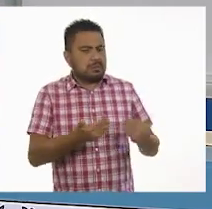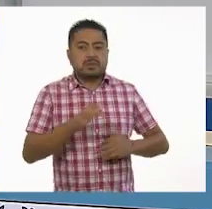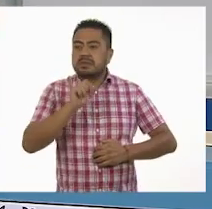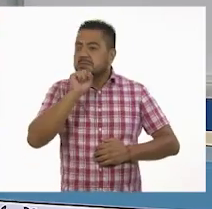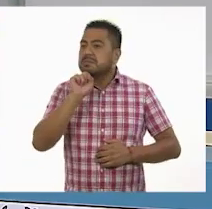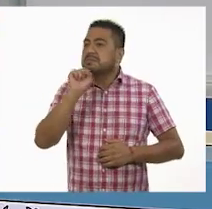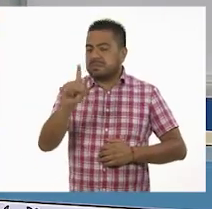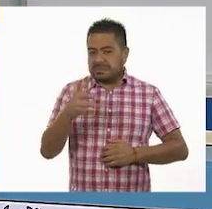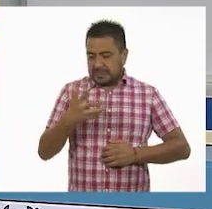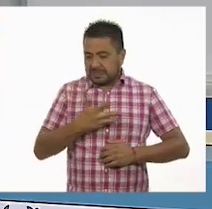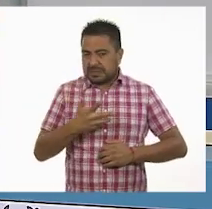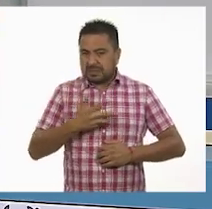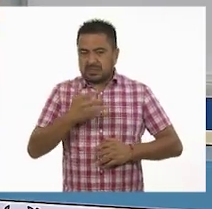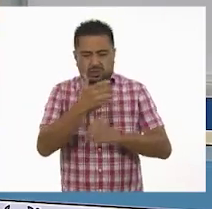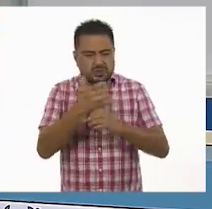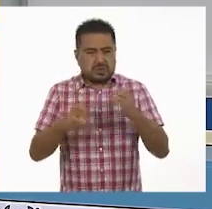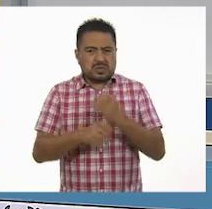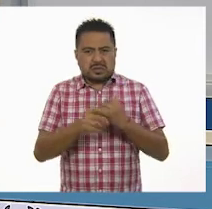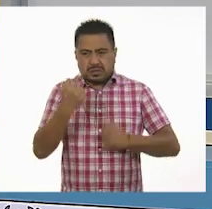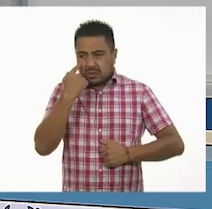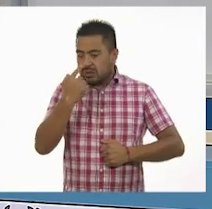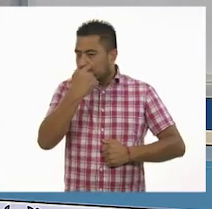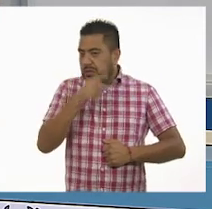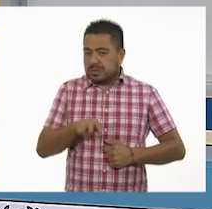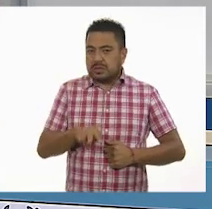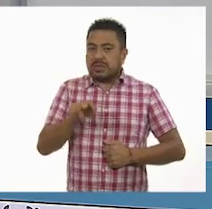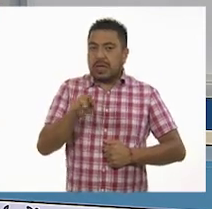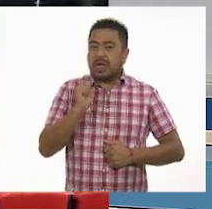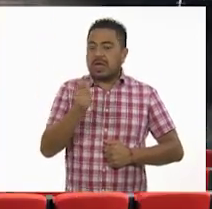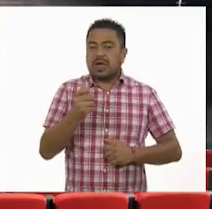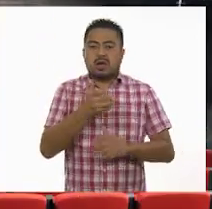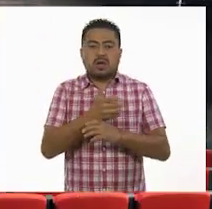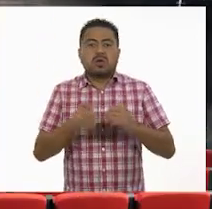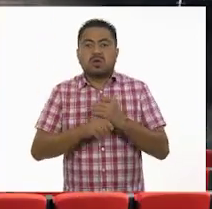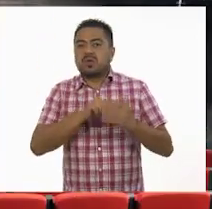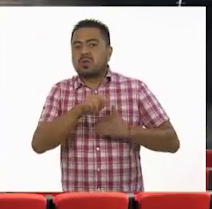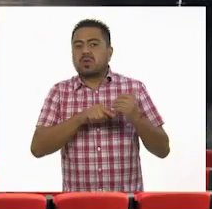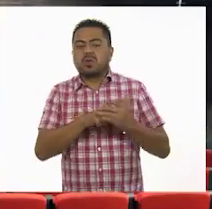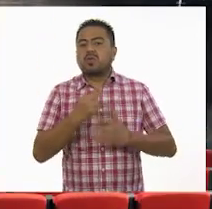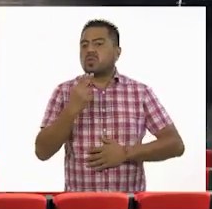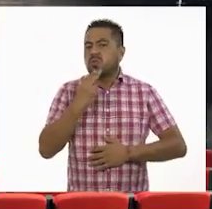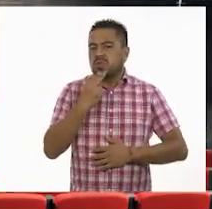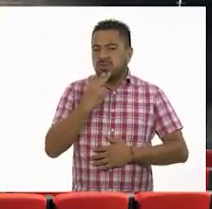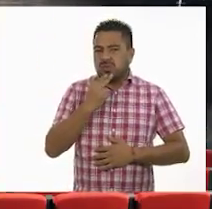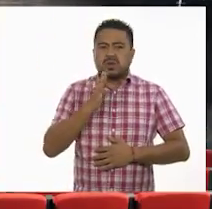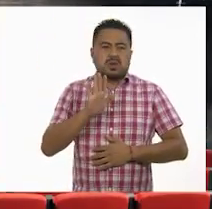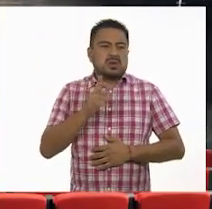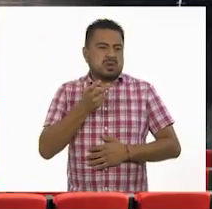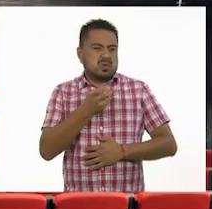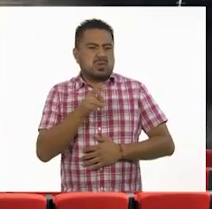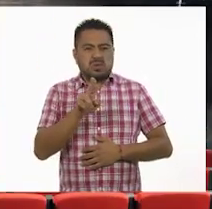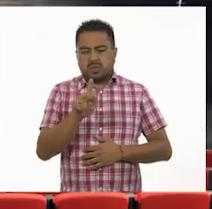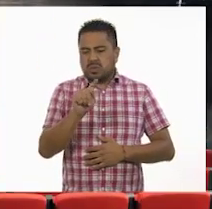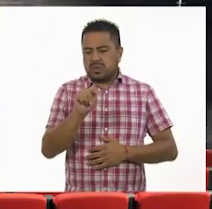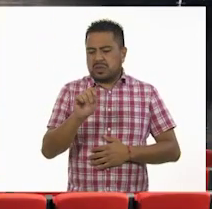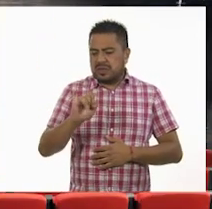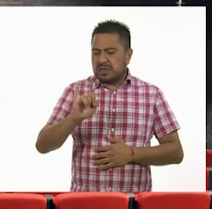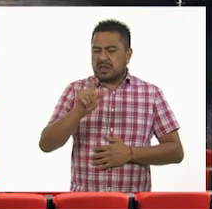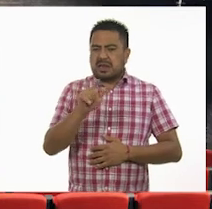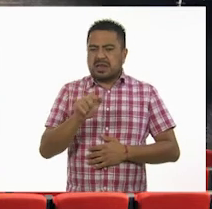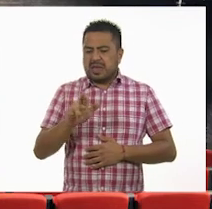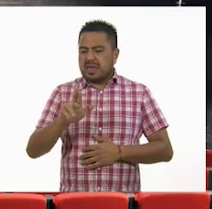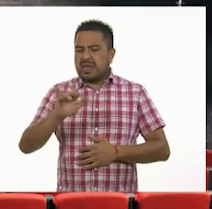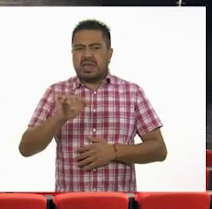tenemos entre los elementos visuales que juegan en el escenario, también tenemos a la utilería. Y la utilería son